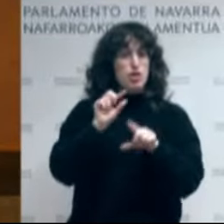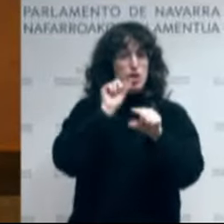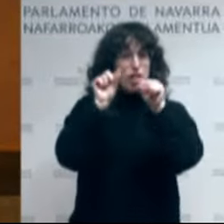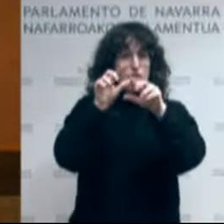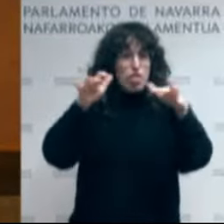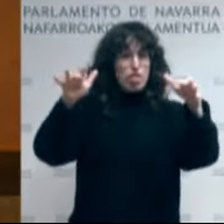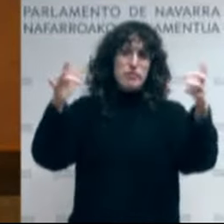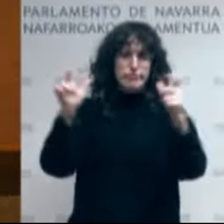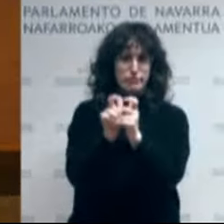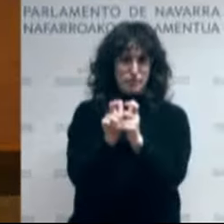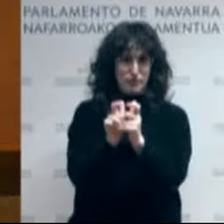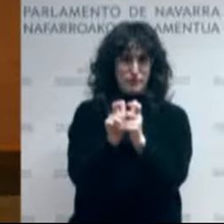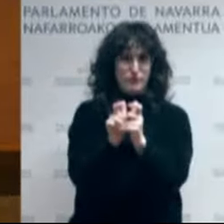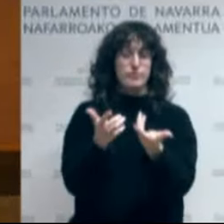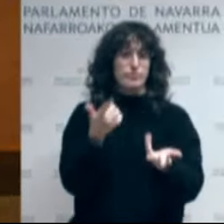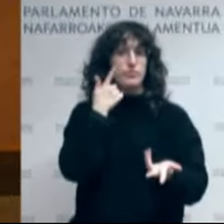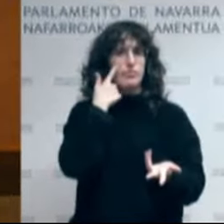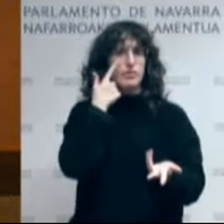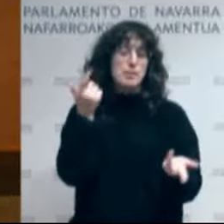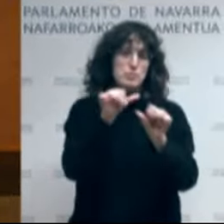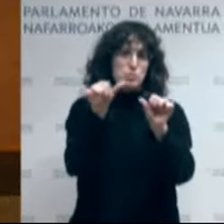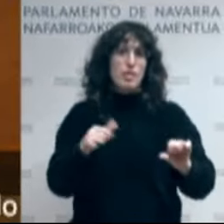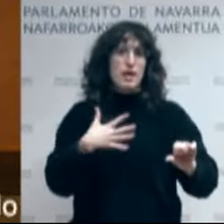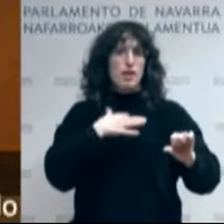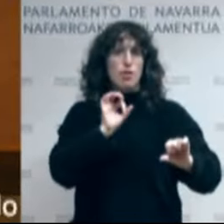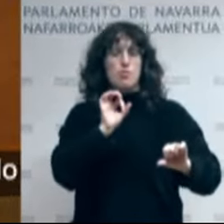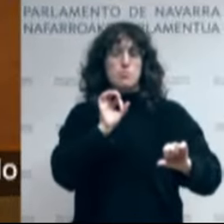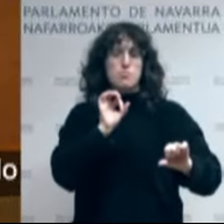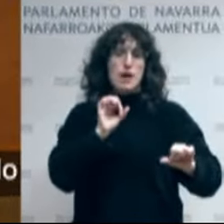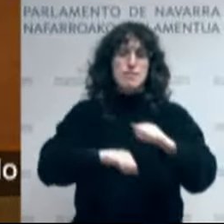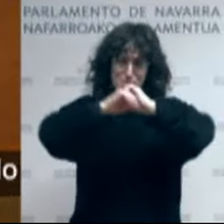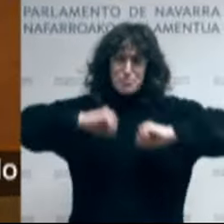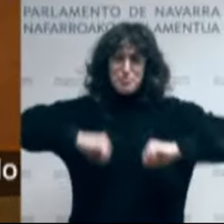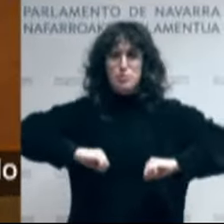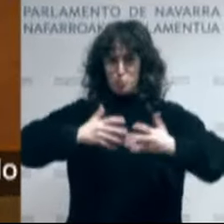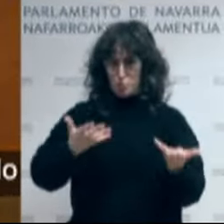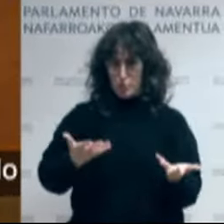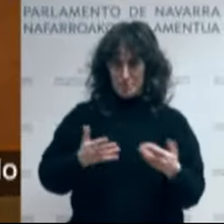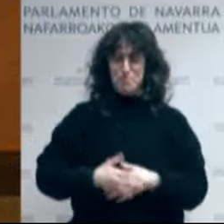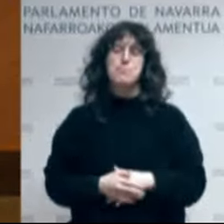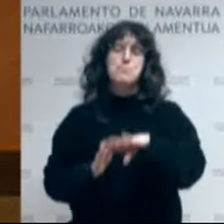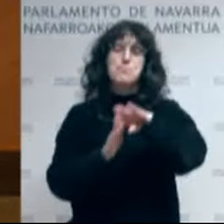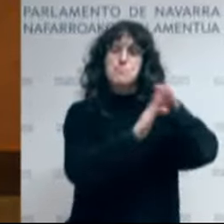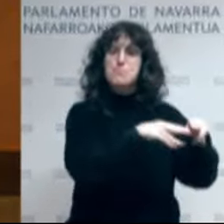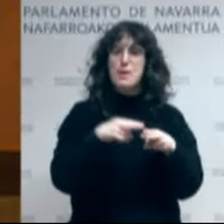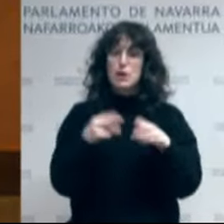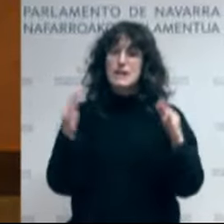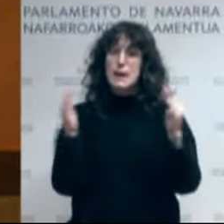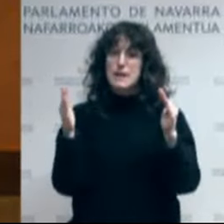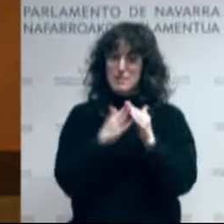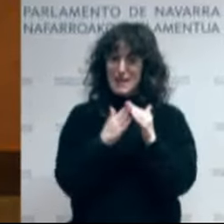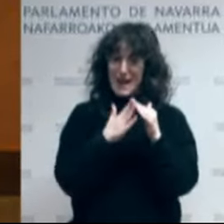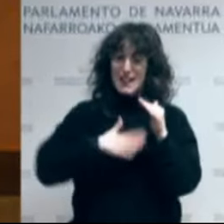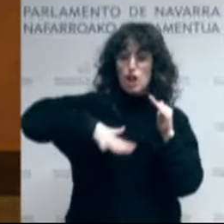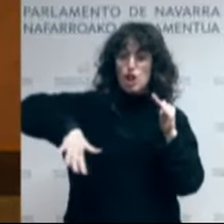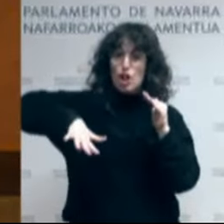modelo se puede apostar o qué modelo se puede implementar. En políticas de vivienda las zonas de mercado